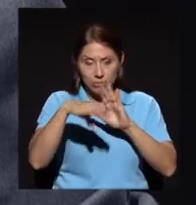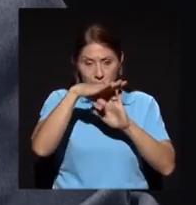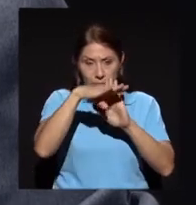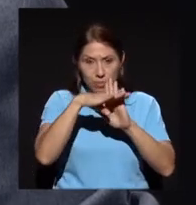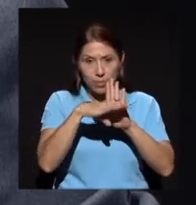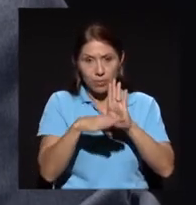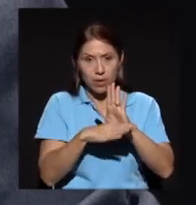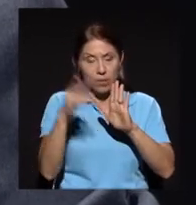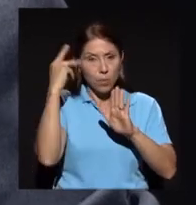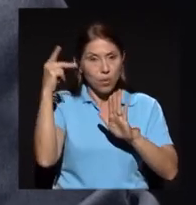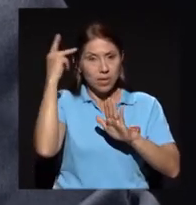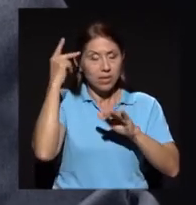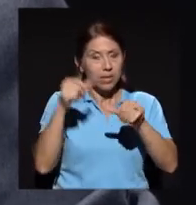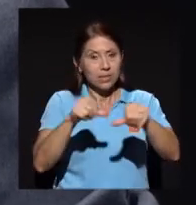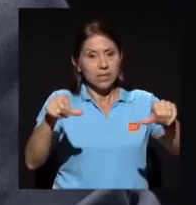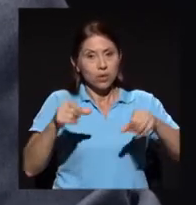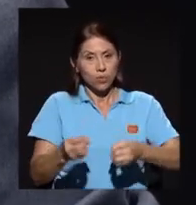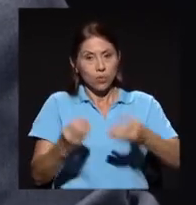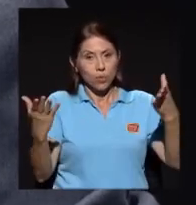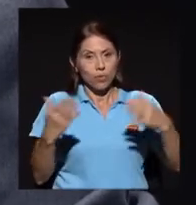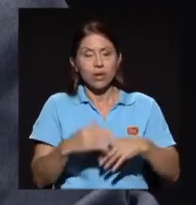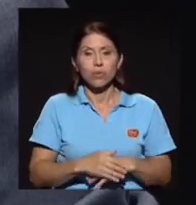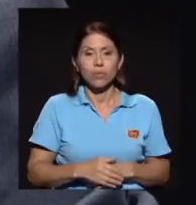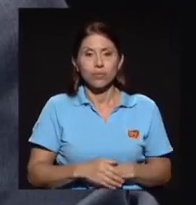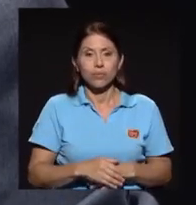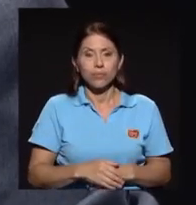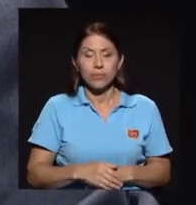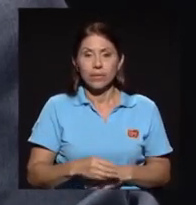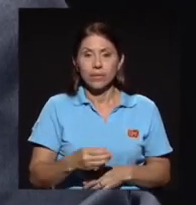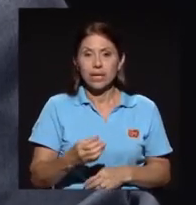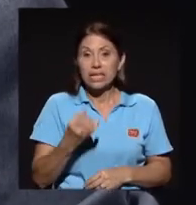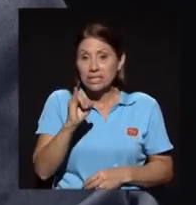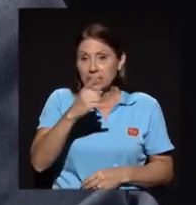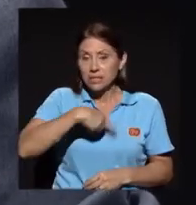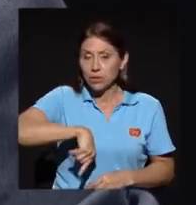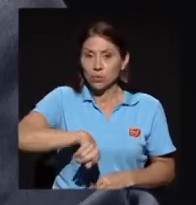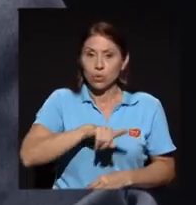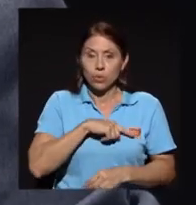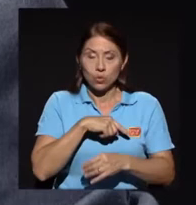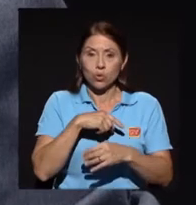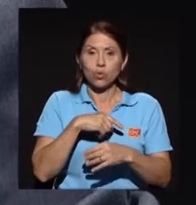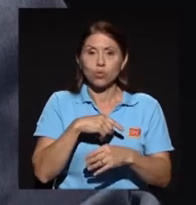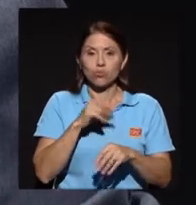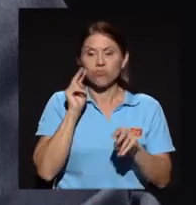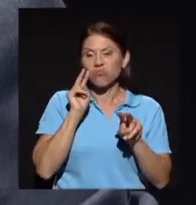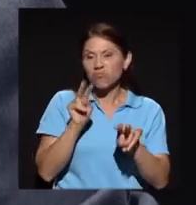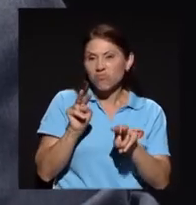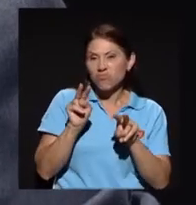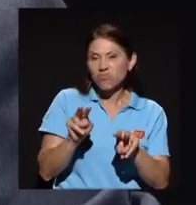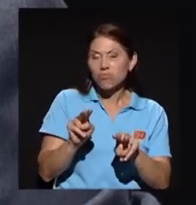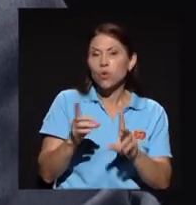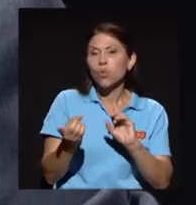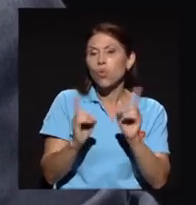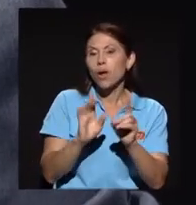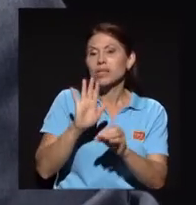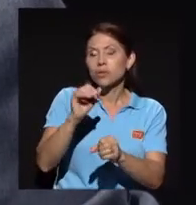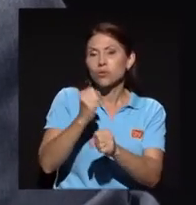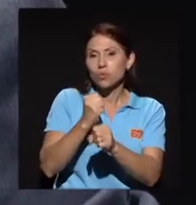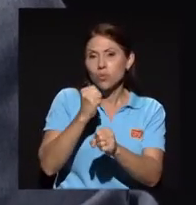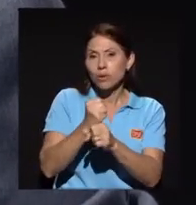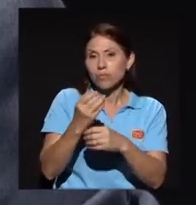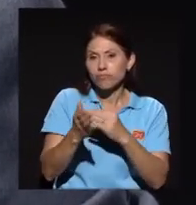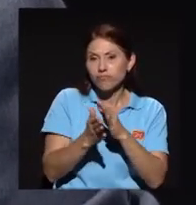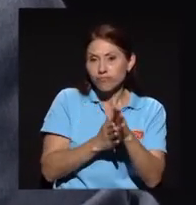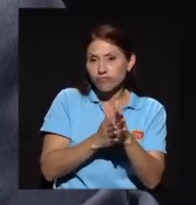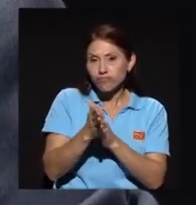público. De tal manera que si nosotros hacemos un repaso de cuál ha sido su desempeño, encontraremos